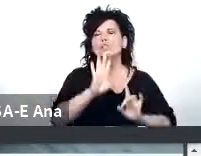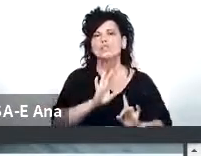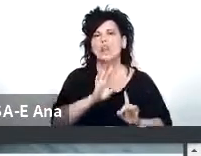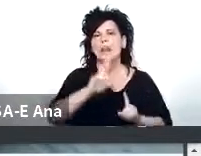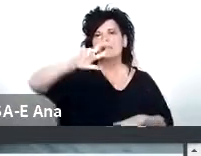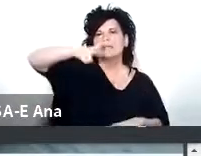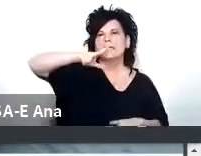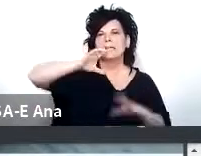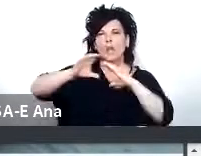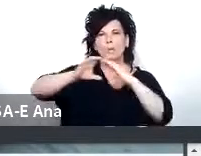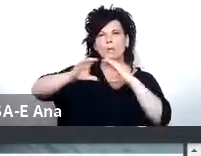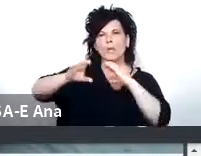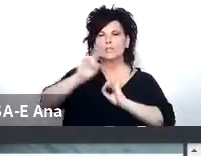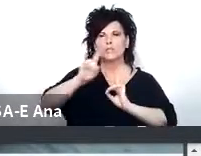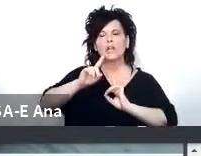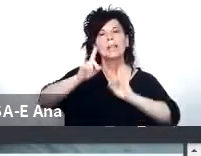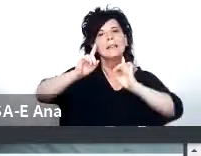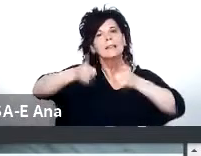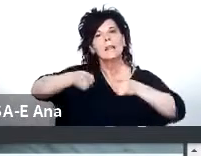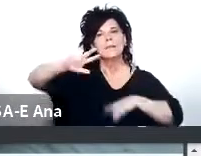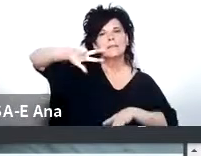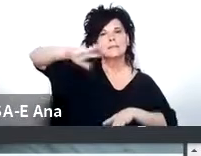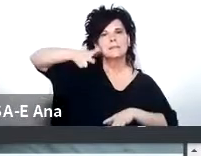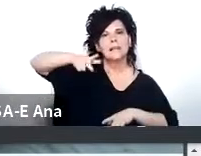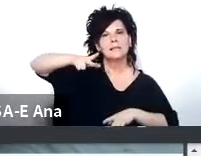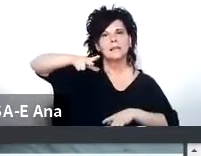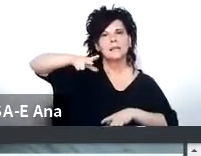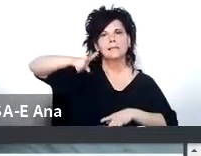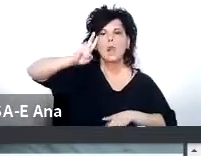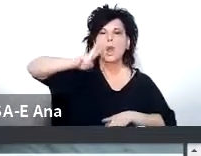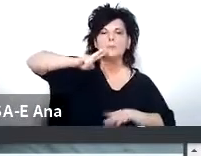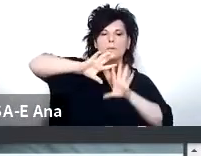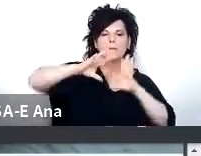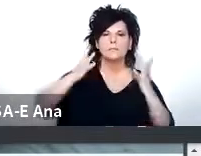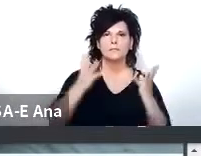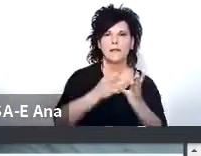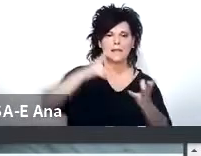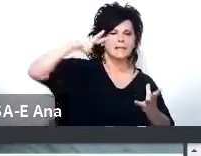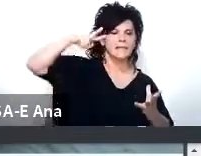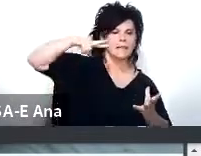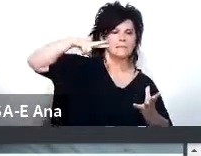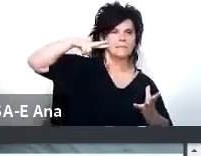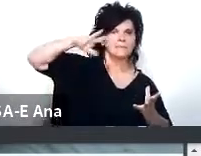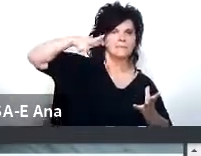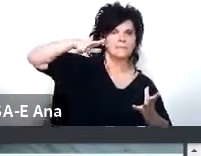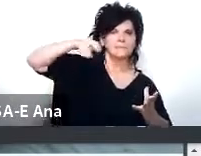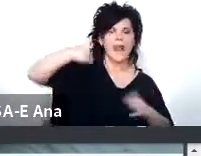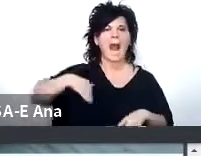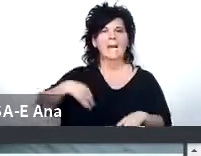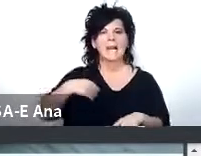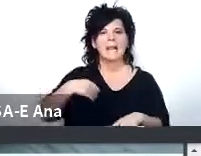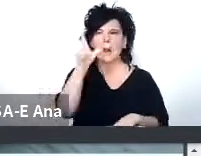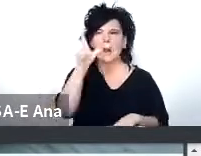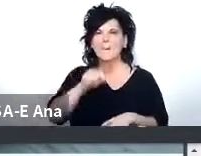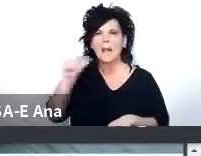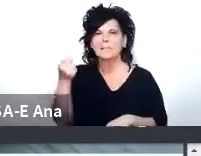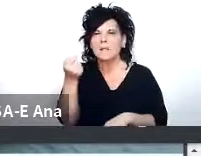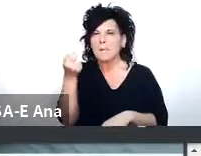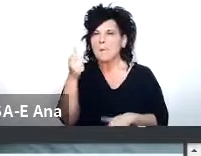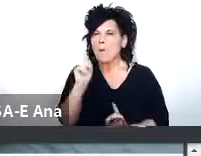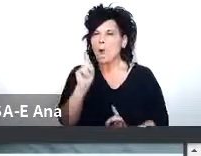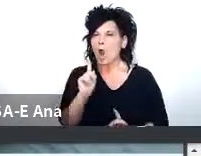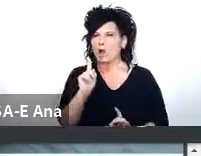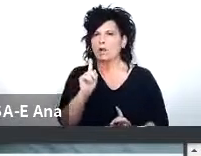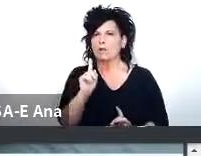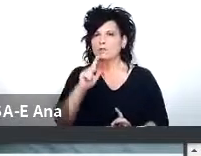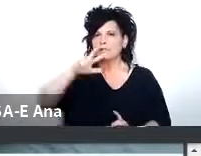comunicaciones sino por los satélites de observación de la tierra Argentina es uno de los pocos países en el mundo que